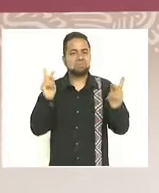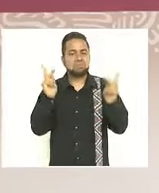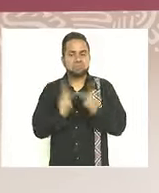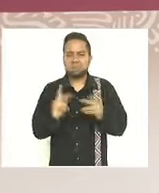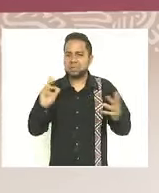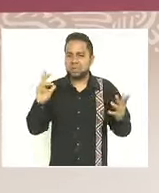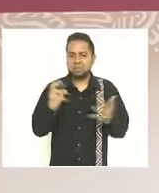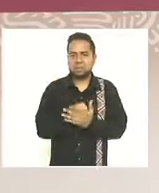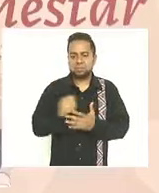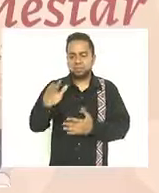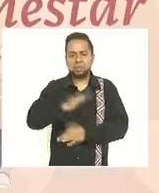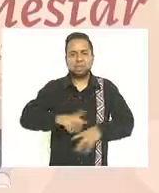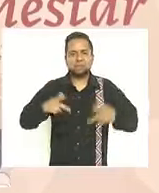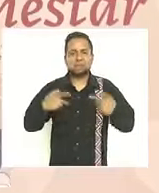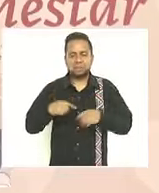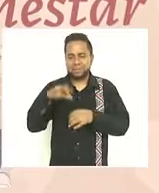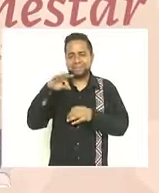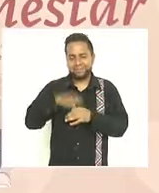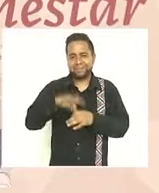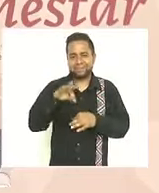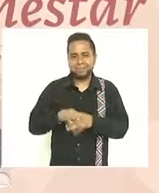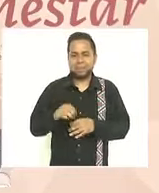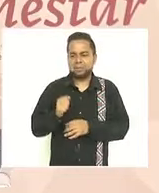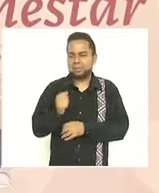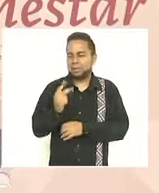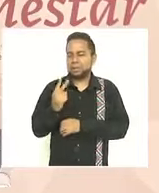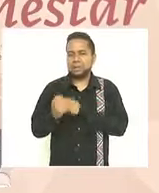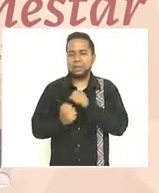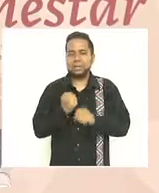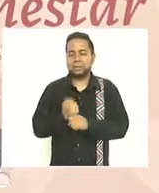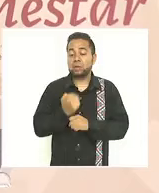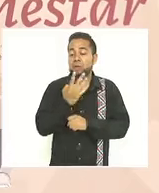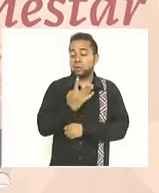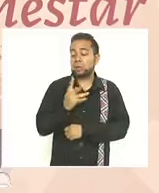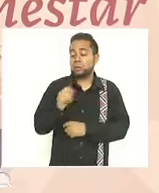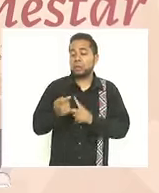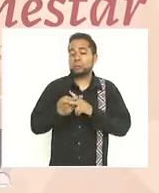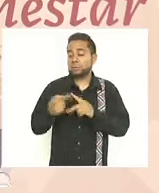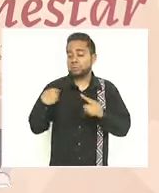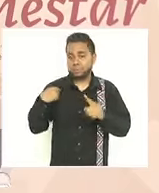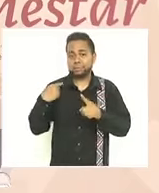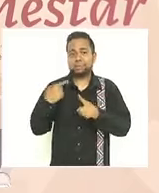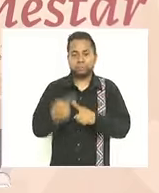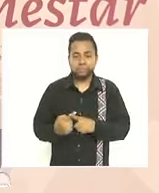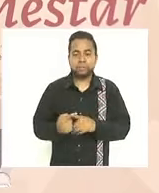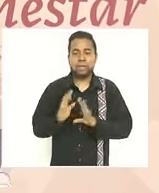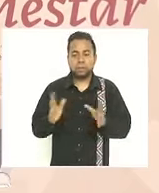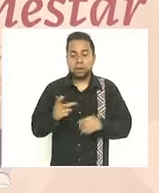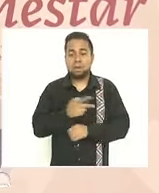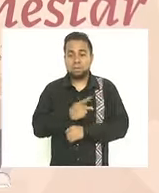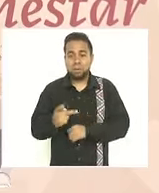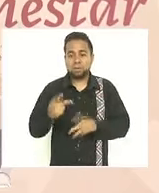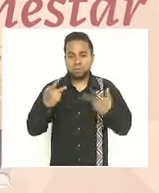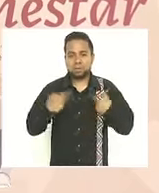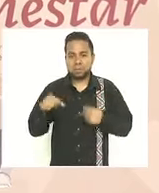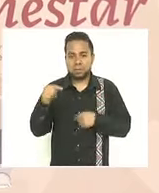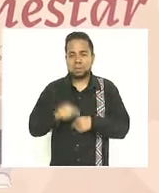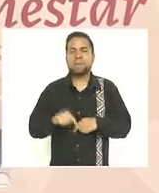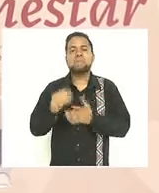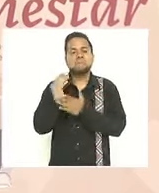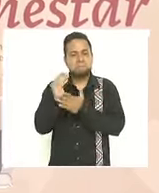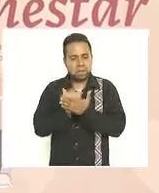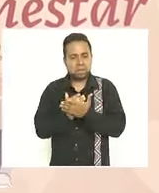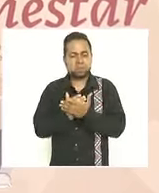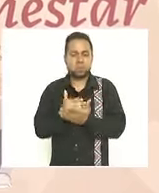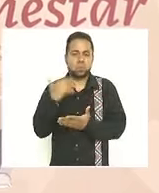victoria del pueblo y los primeros años de nuestra cuarta transformación la pobreza en México se redujo